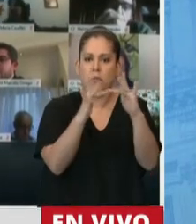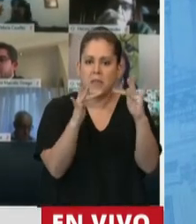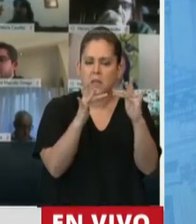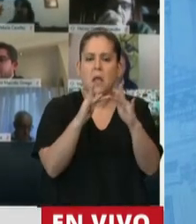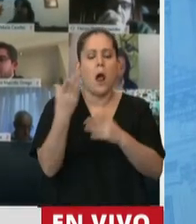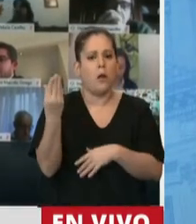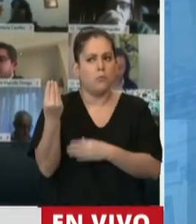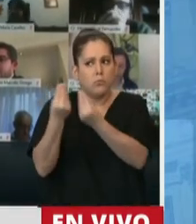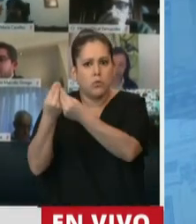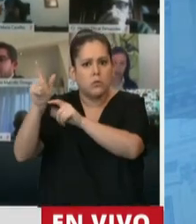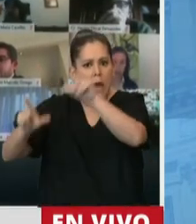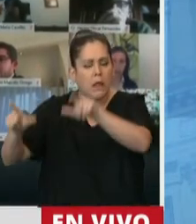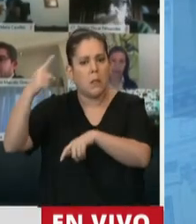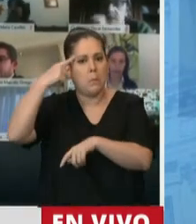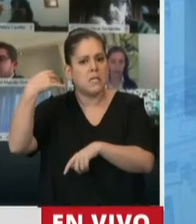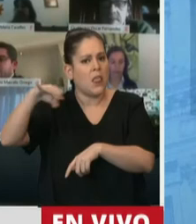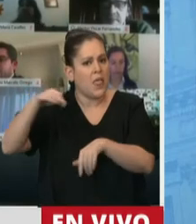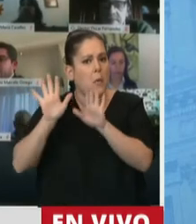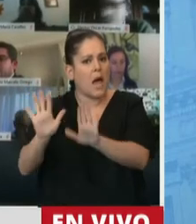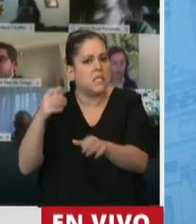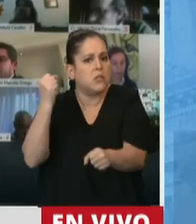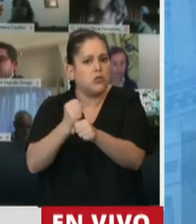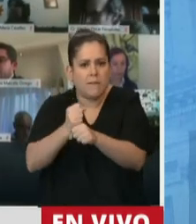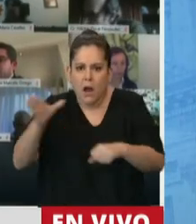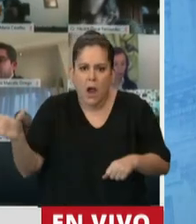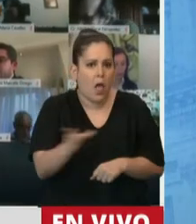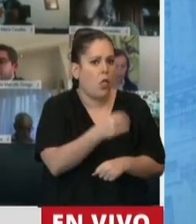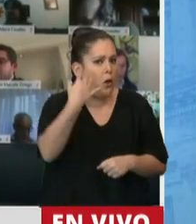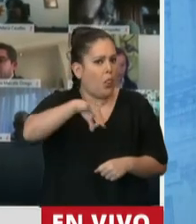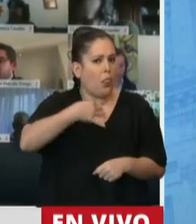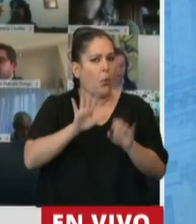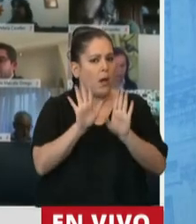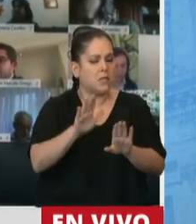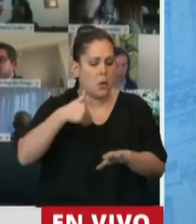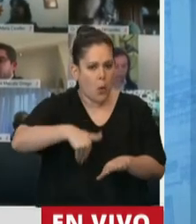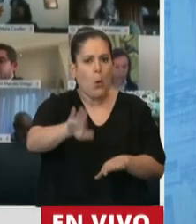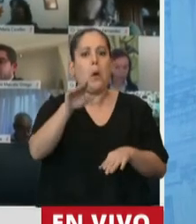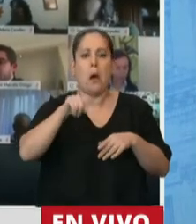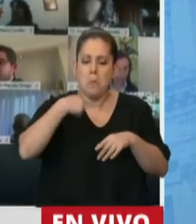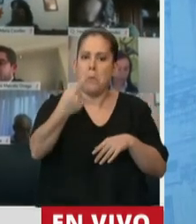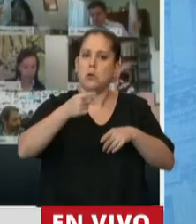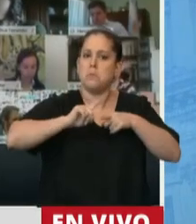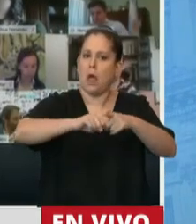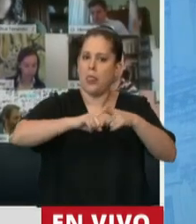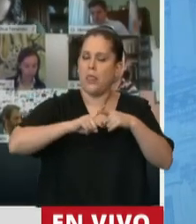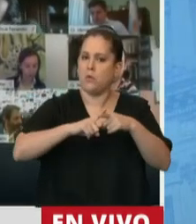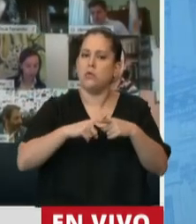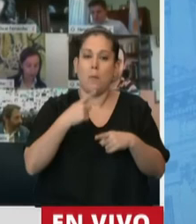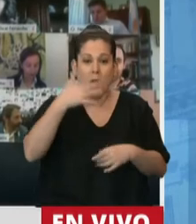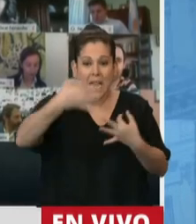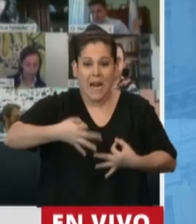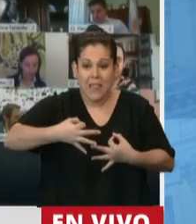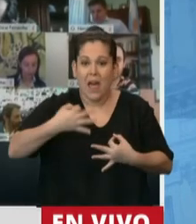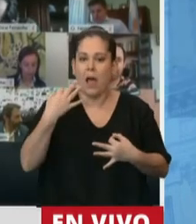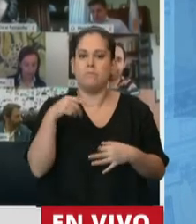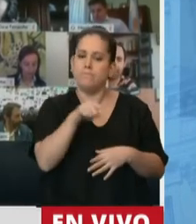hacerse para todos los trabajadores y trabajadoras y es cierto serán próximas discusiones que daremos pero era urgente